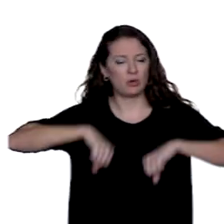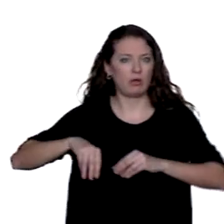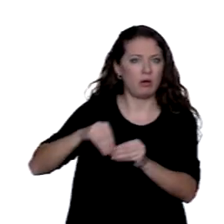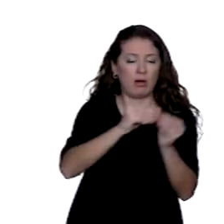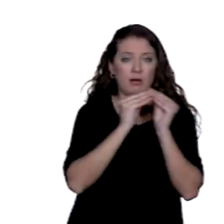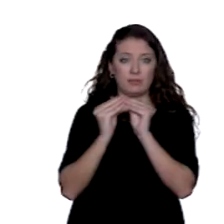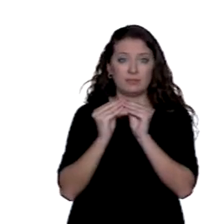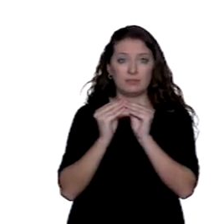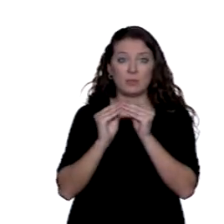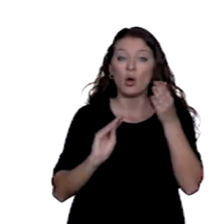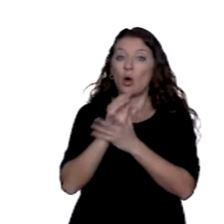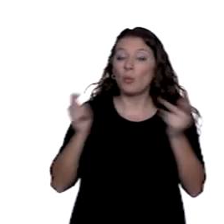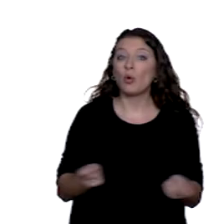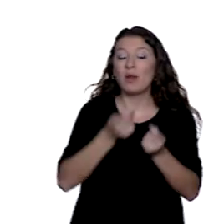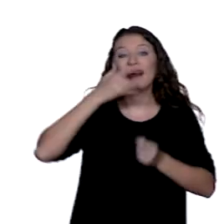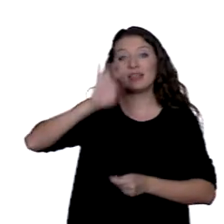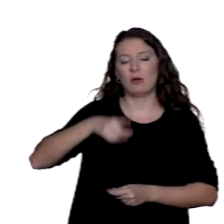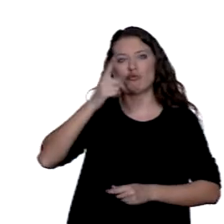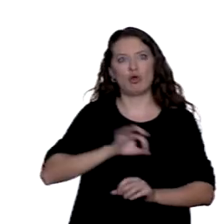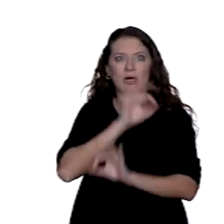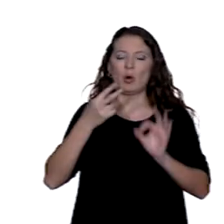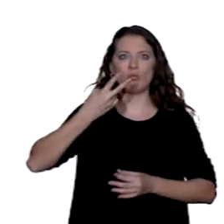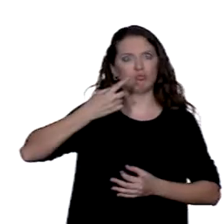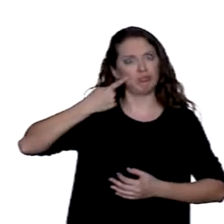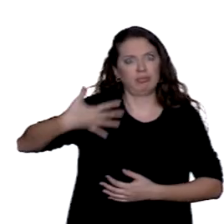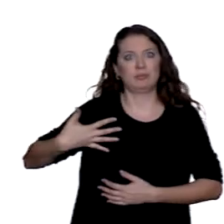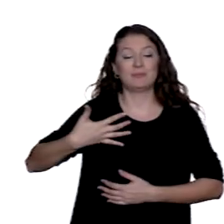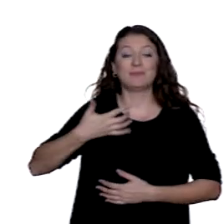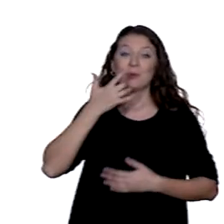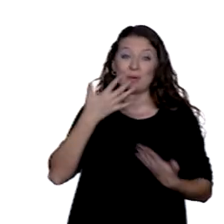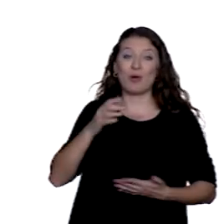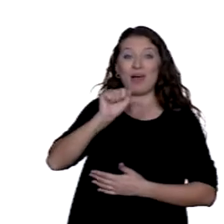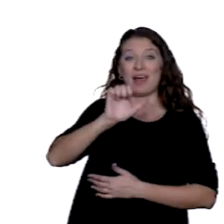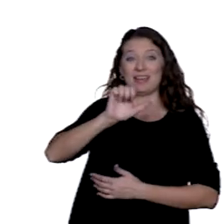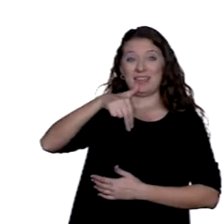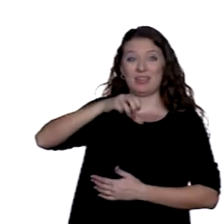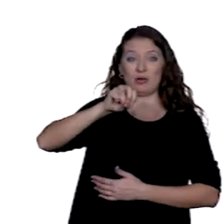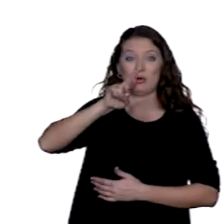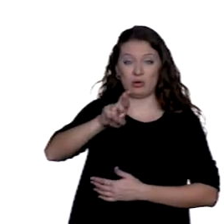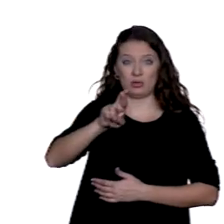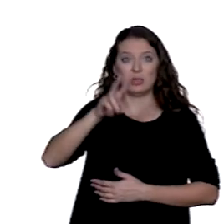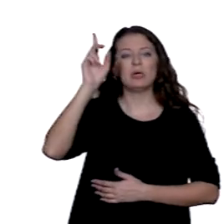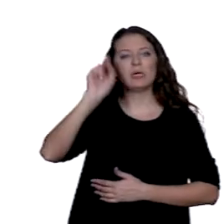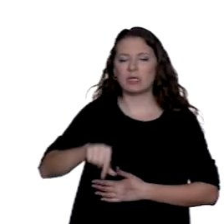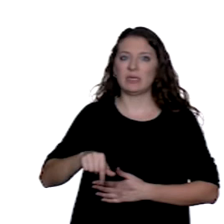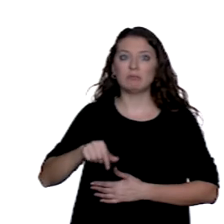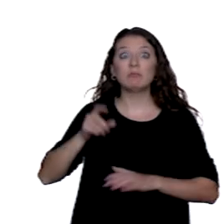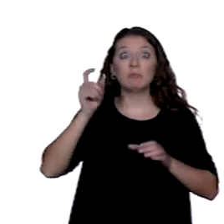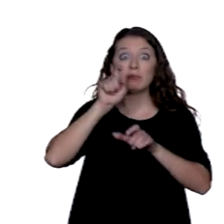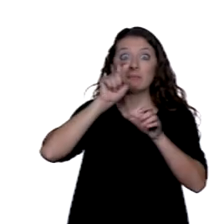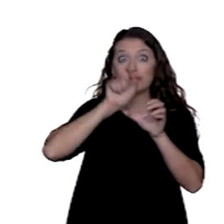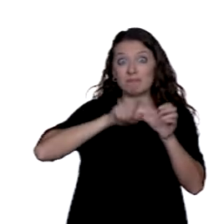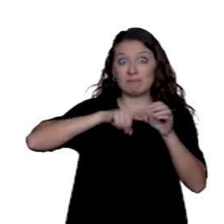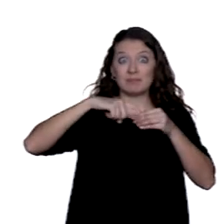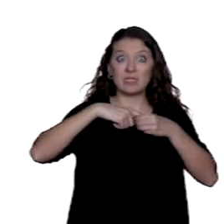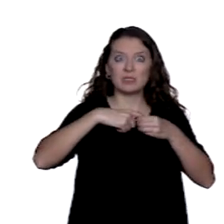organismo reconocido, en este caso AENOR, y además están abiertas a comentarios de las partes interesadas.